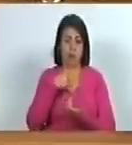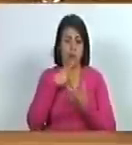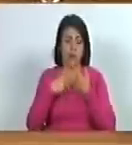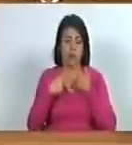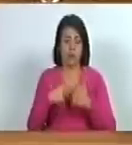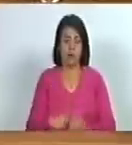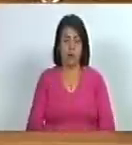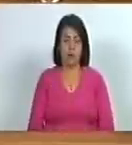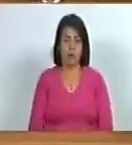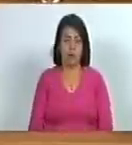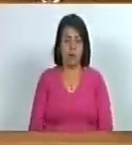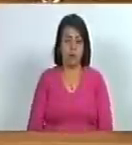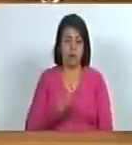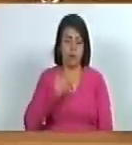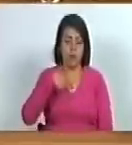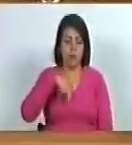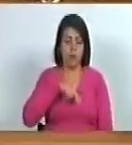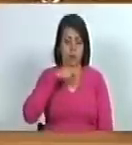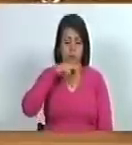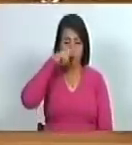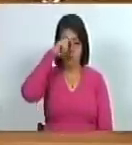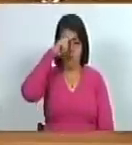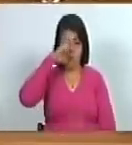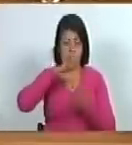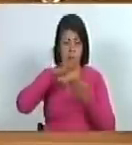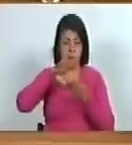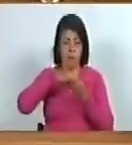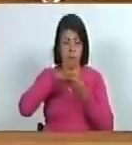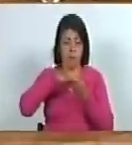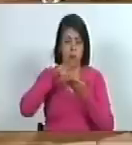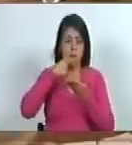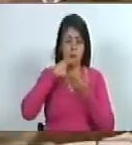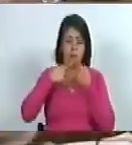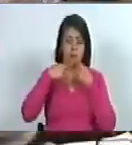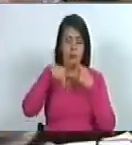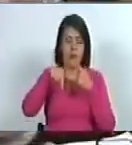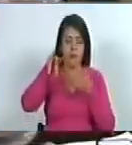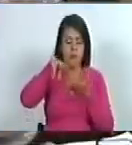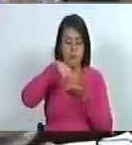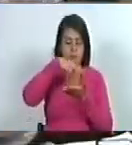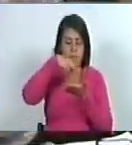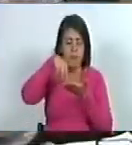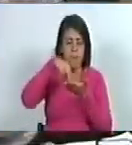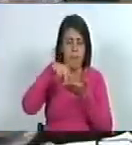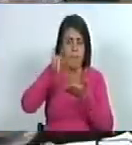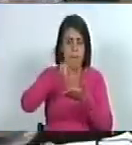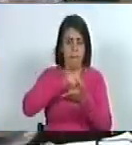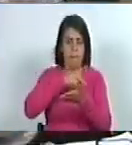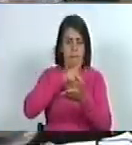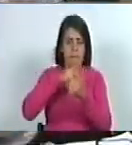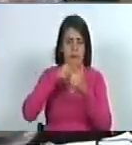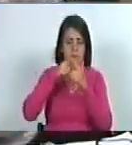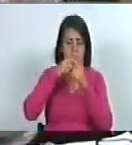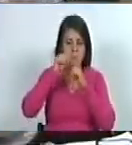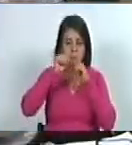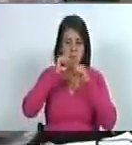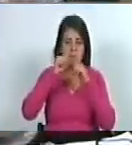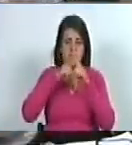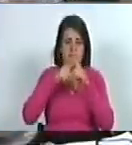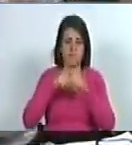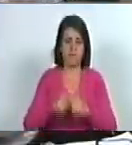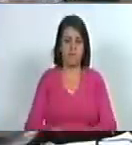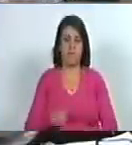nuestro padre Simón Bolívar decía el baile es la poesía del movimiento